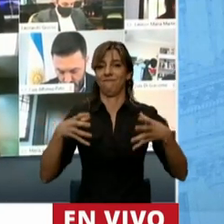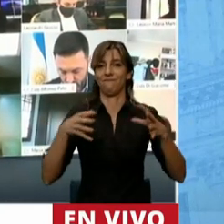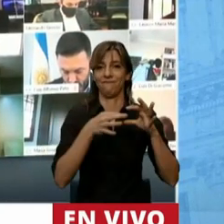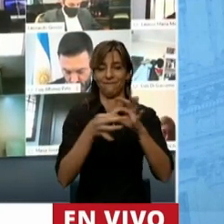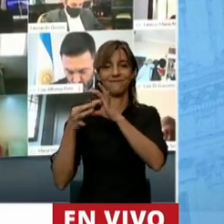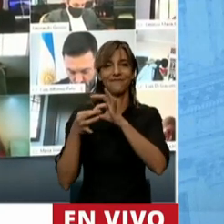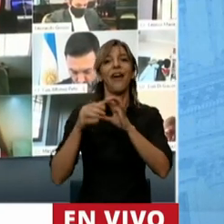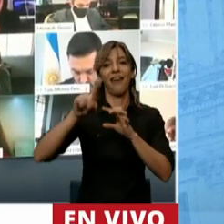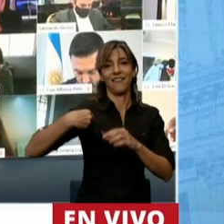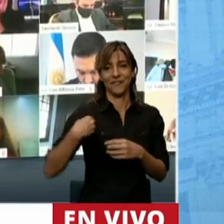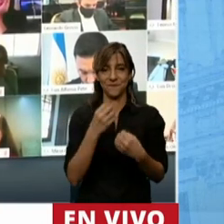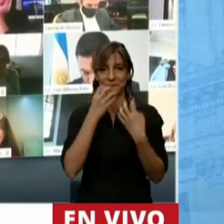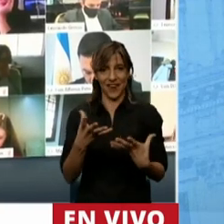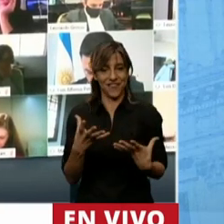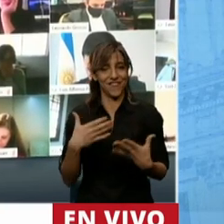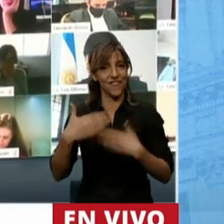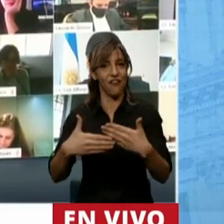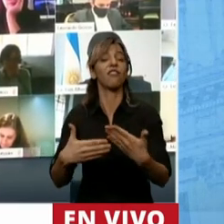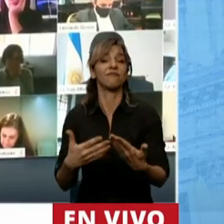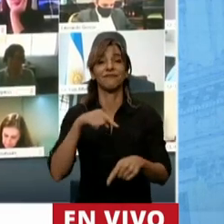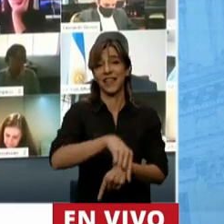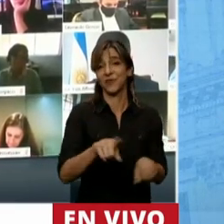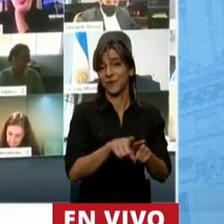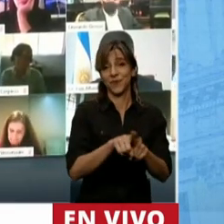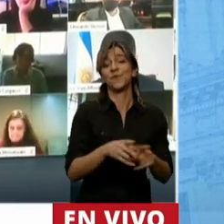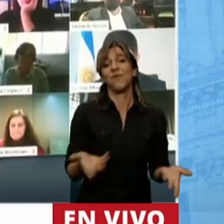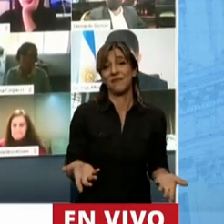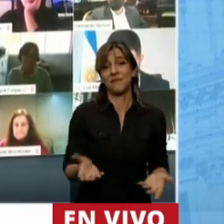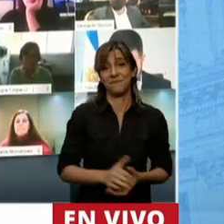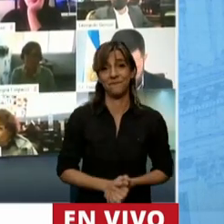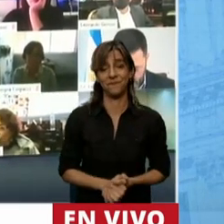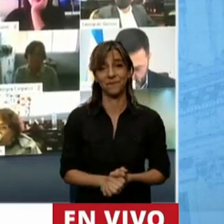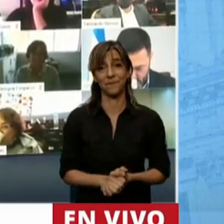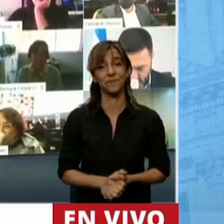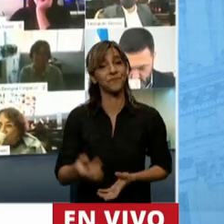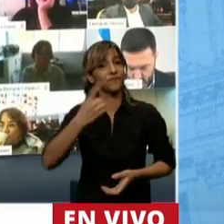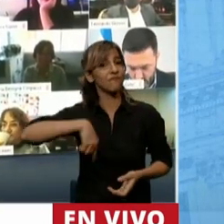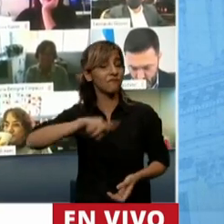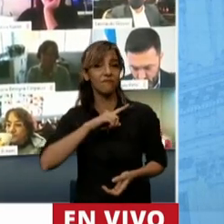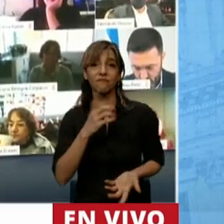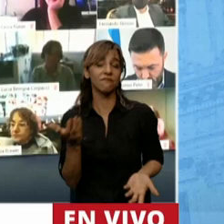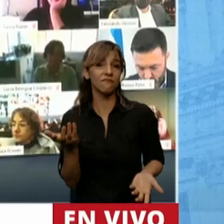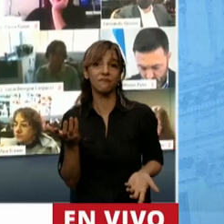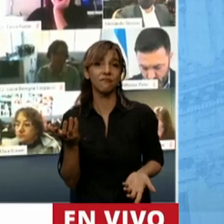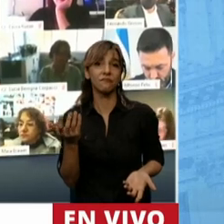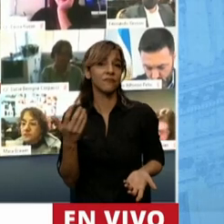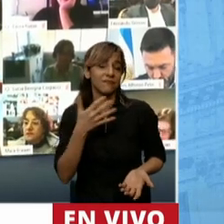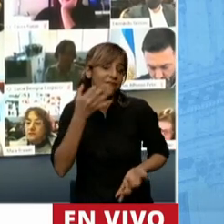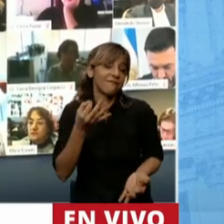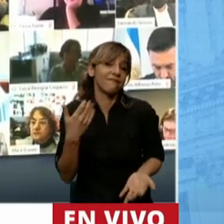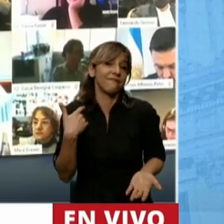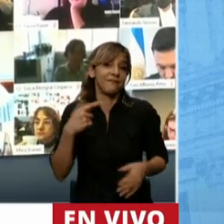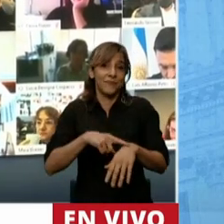como gobierno recientemente electo nunca hubiéramos deseado tener que atravesar una pandemia